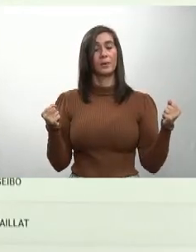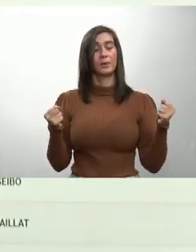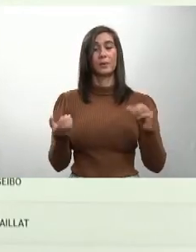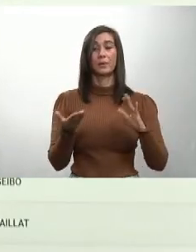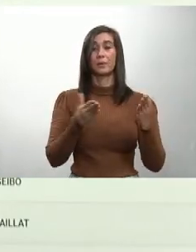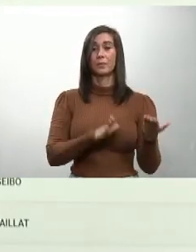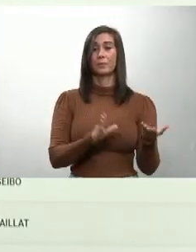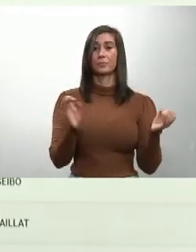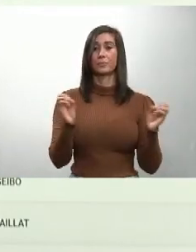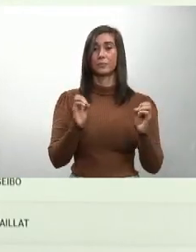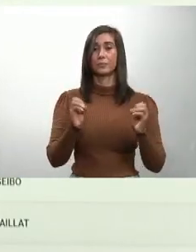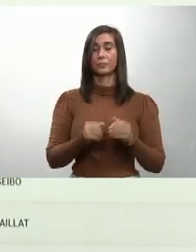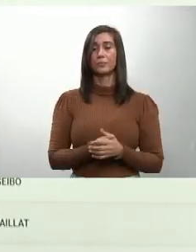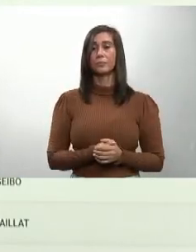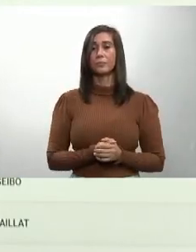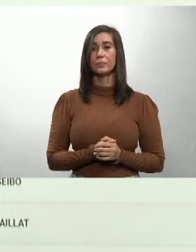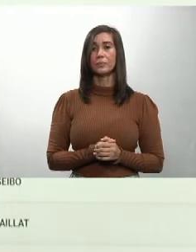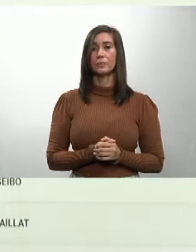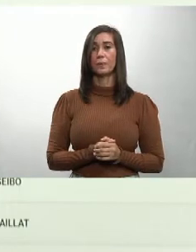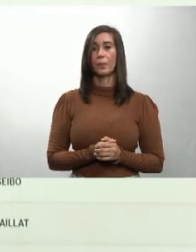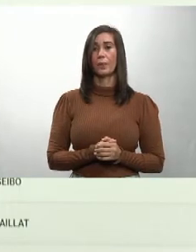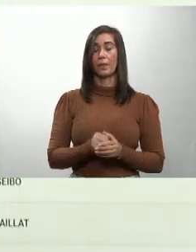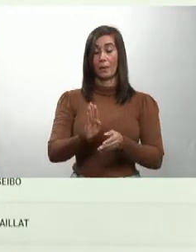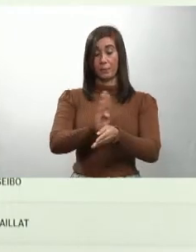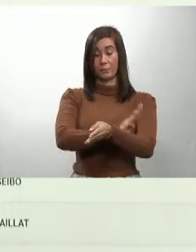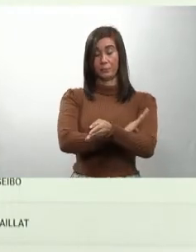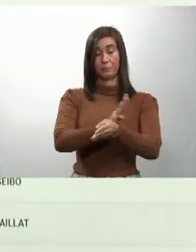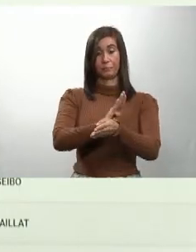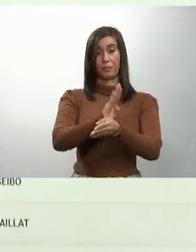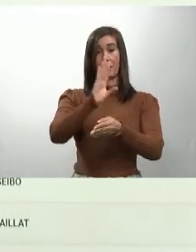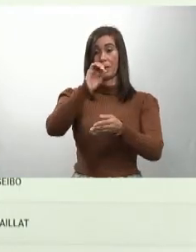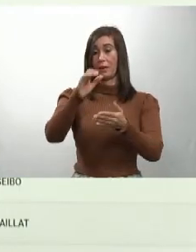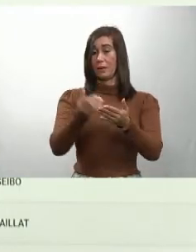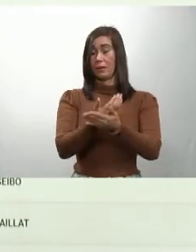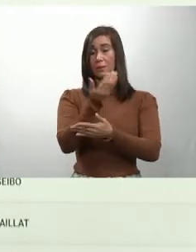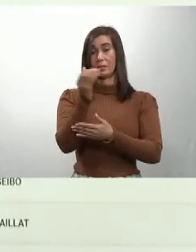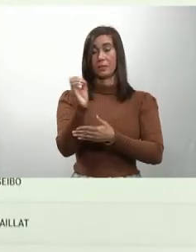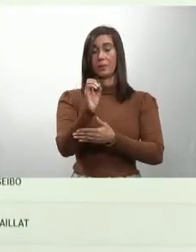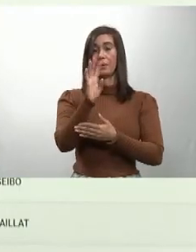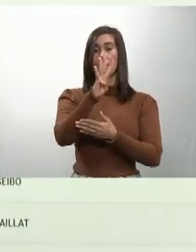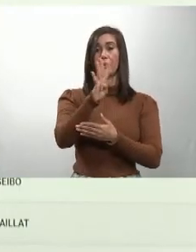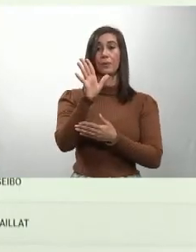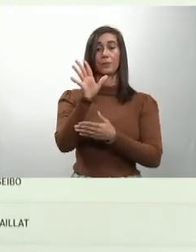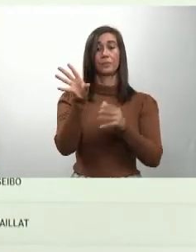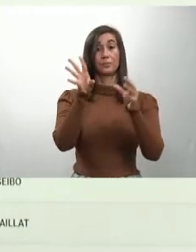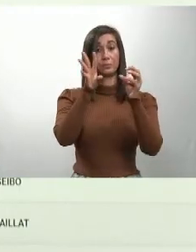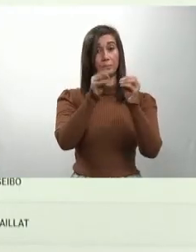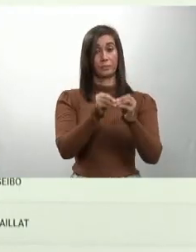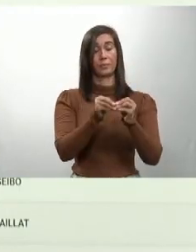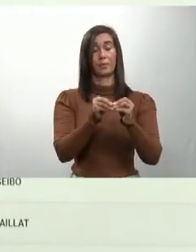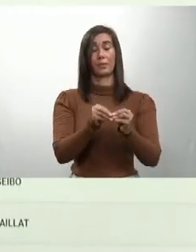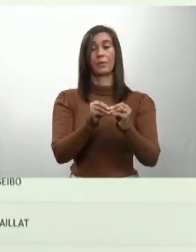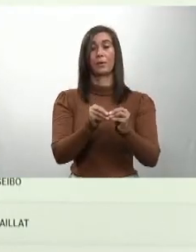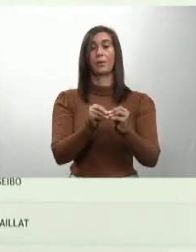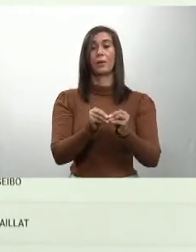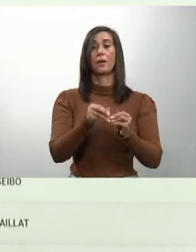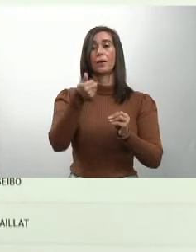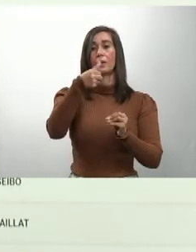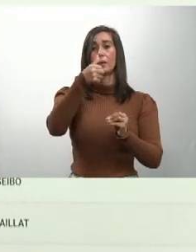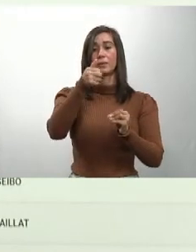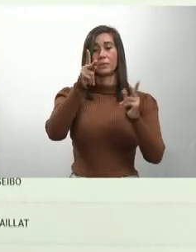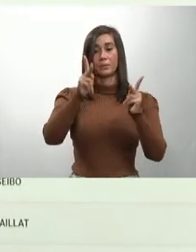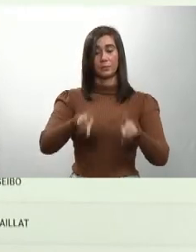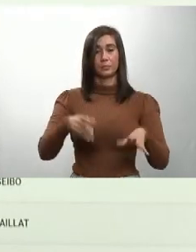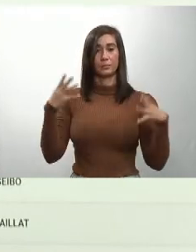0 fallecimientos. Barahona, 0 casos nuevos, 45 acumulados, 10